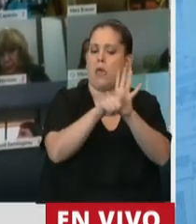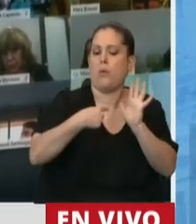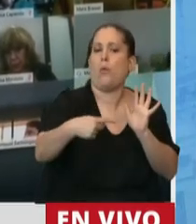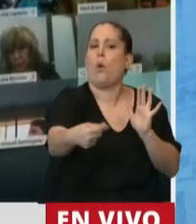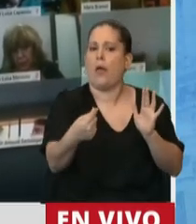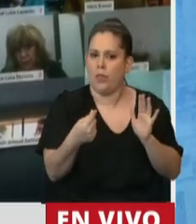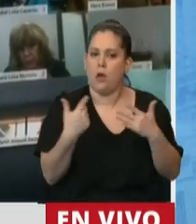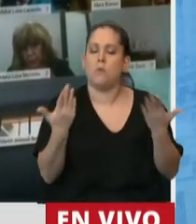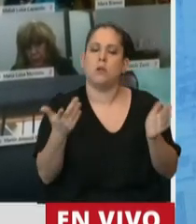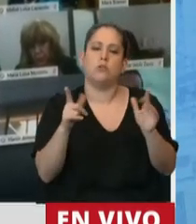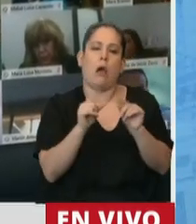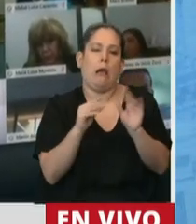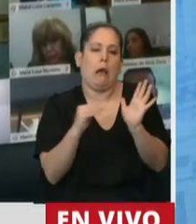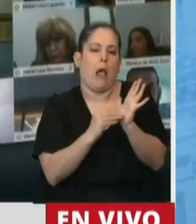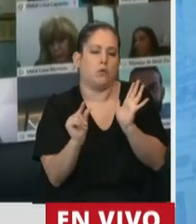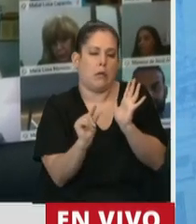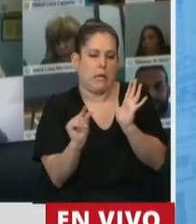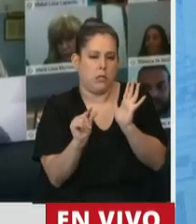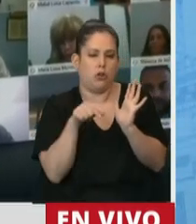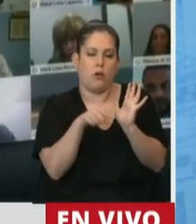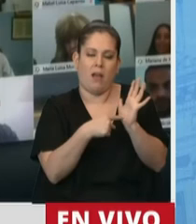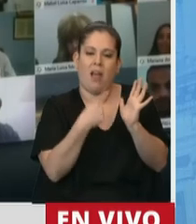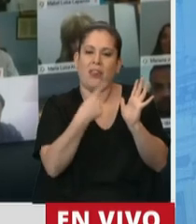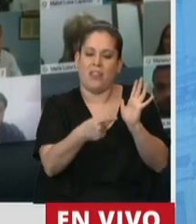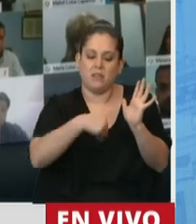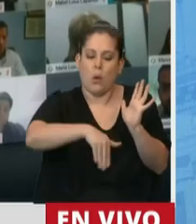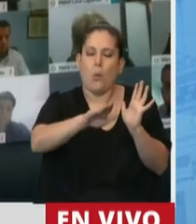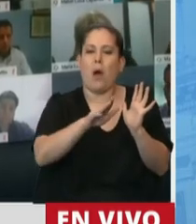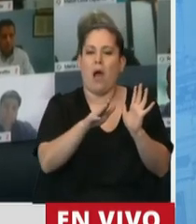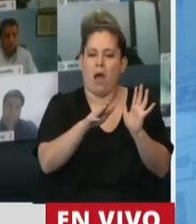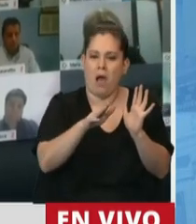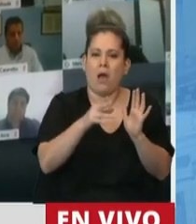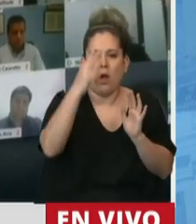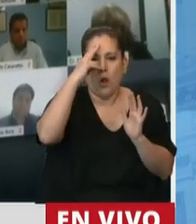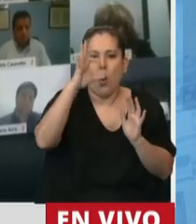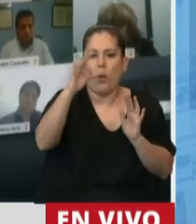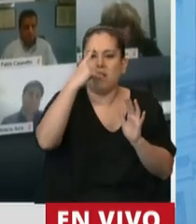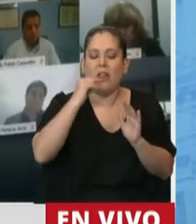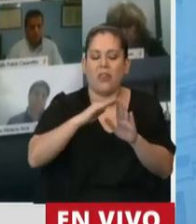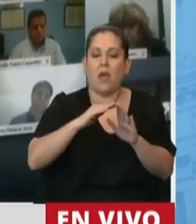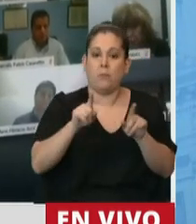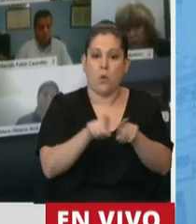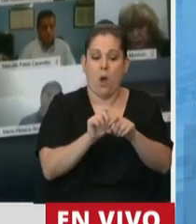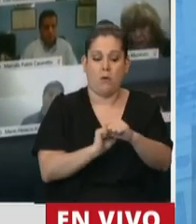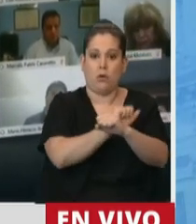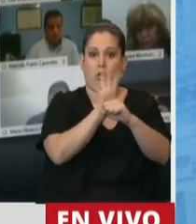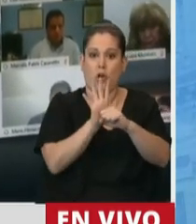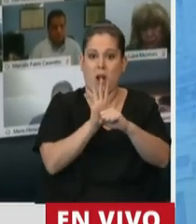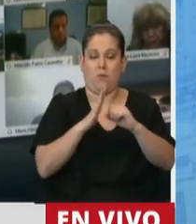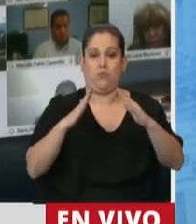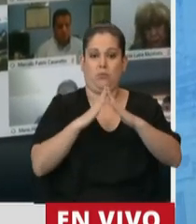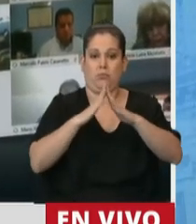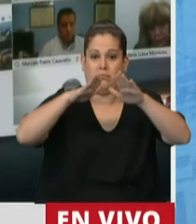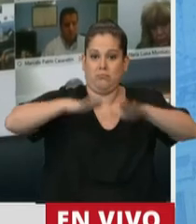en una cáusula transitoria final se prevé que esta ley va a entrar en vigencia recién 90 días después de finalizado el periodo de la A.